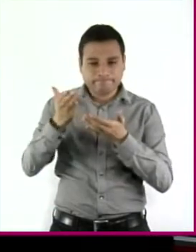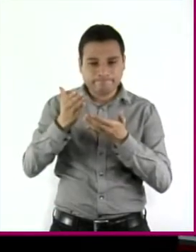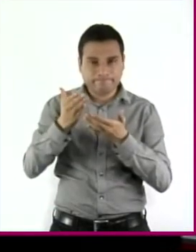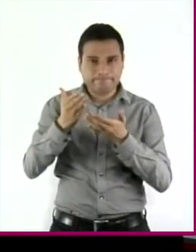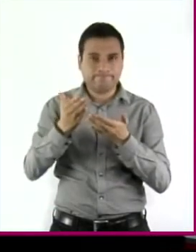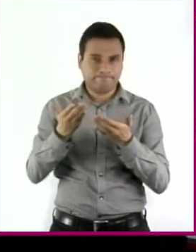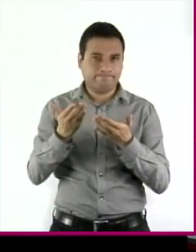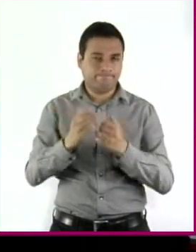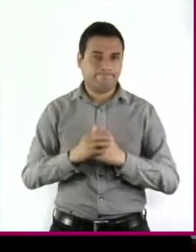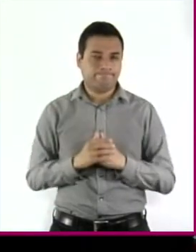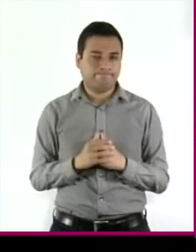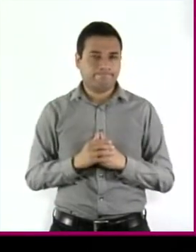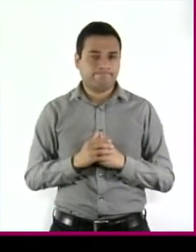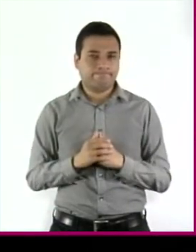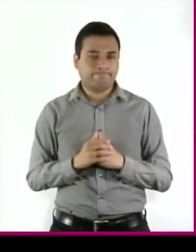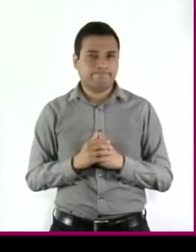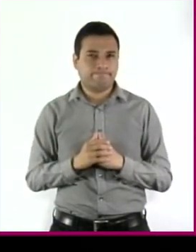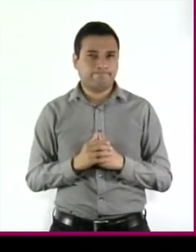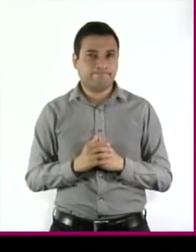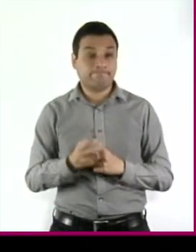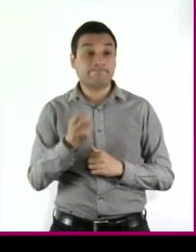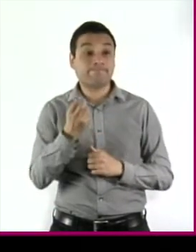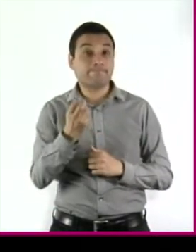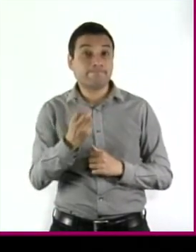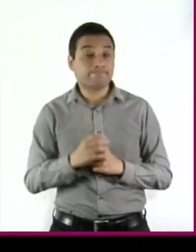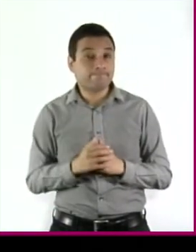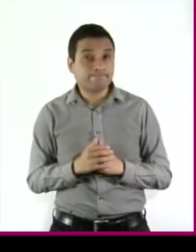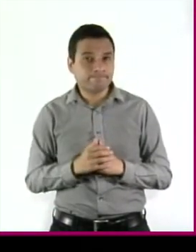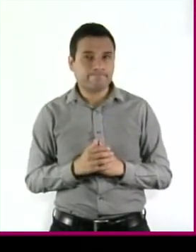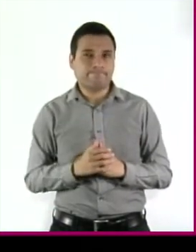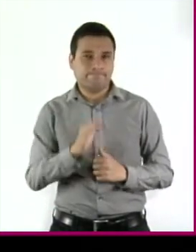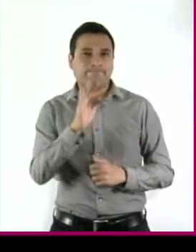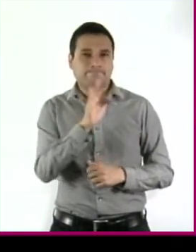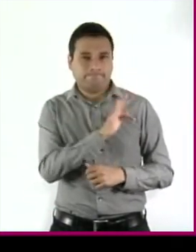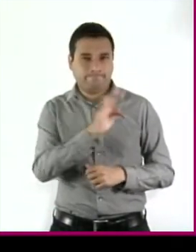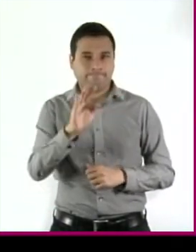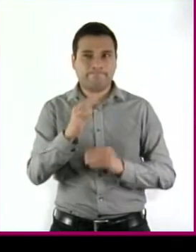opiniones, con lo cual aplican el discurso a la controversia.